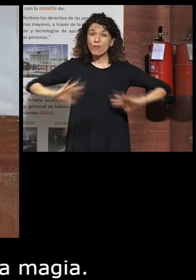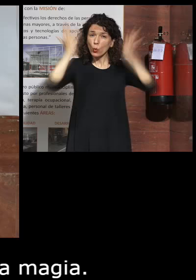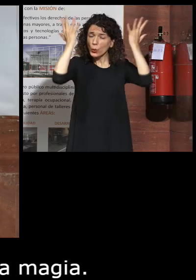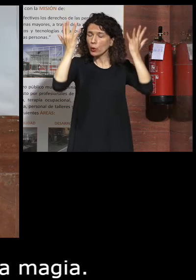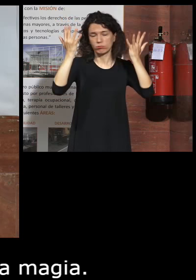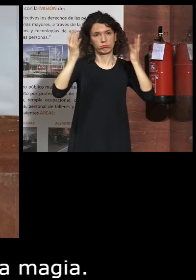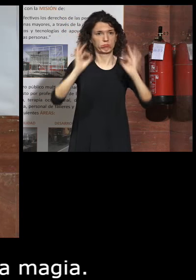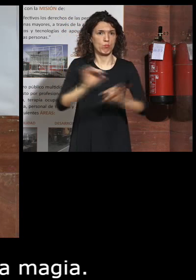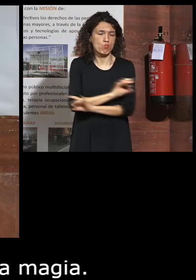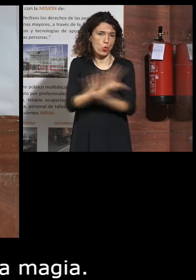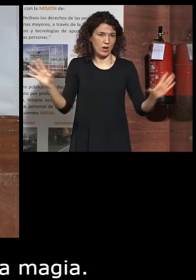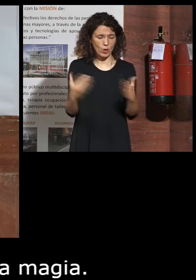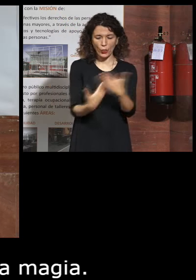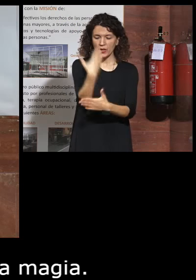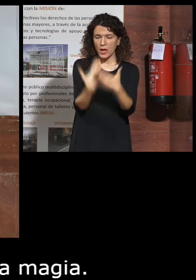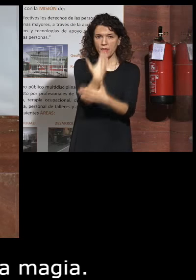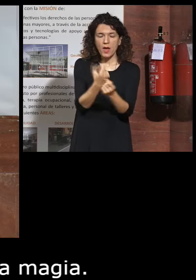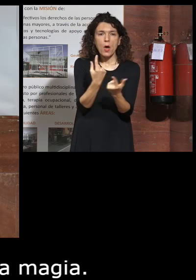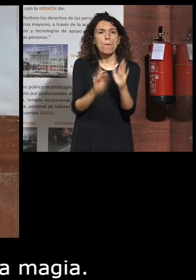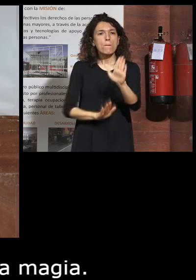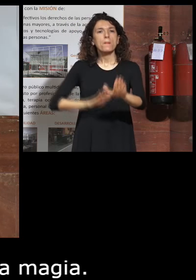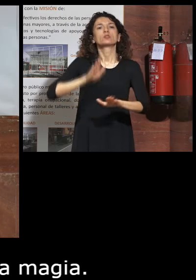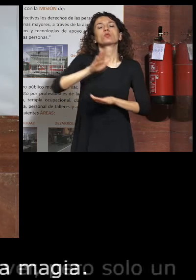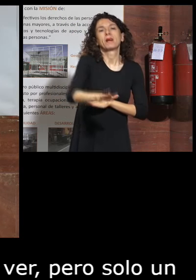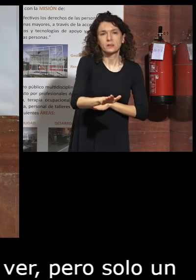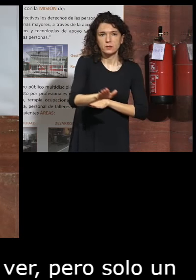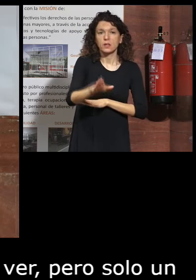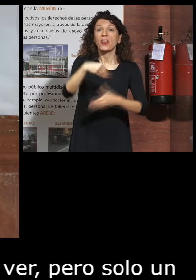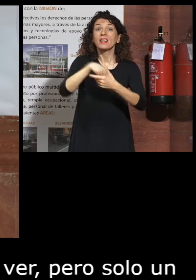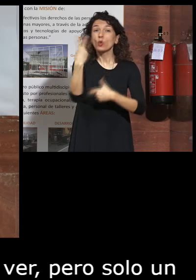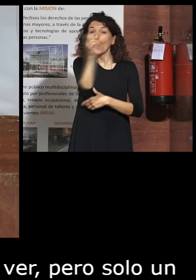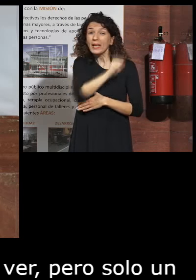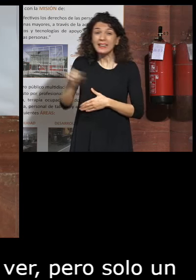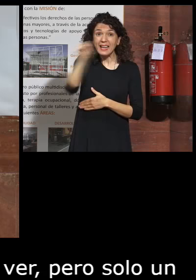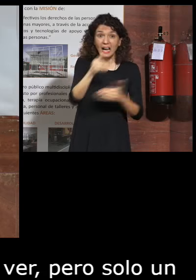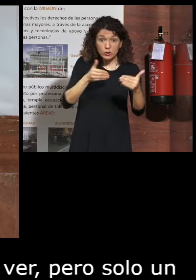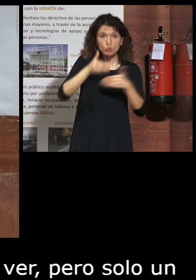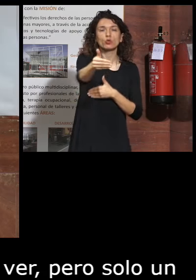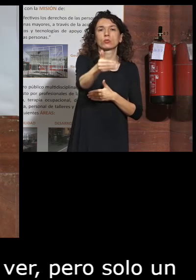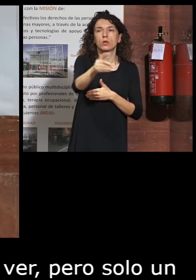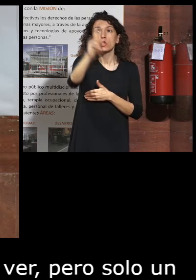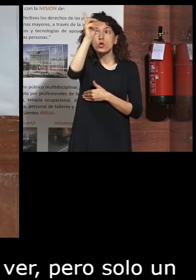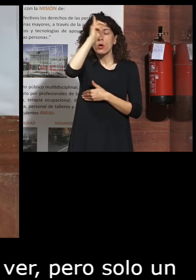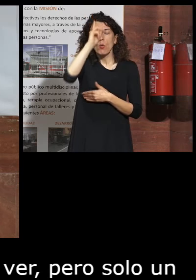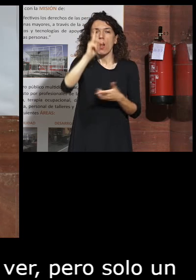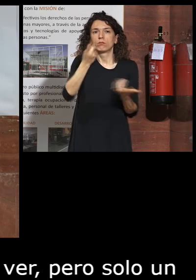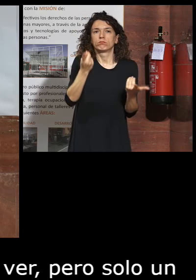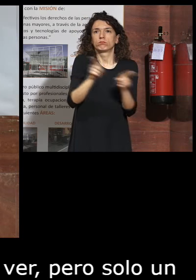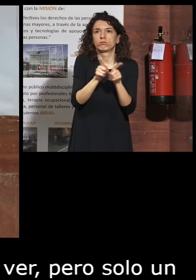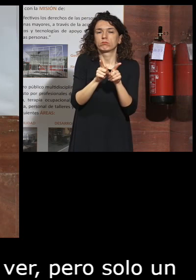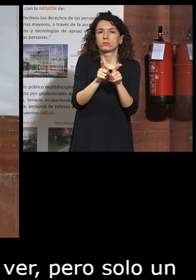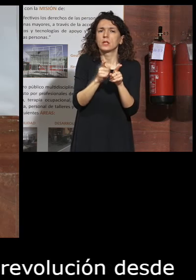allí y estamos cada día dando un paso, pero dentro de 20 años nos habremos habituado, habremos